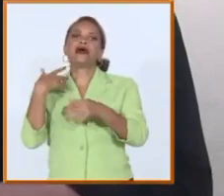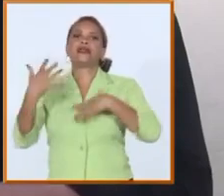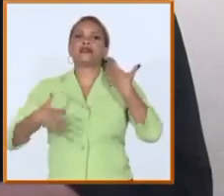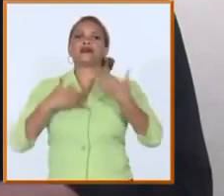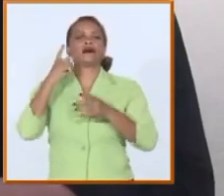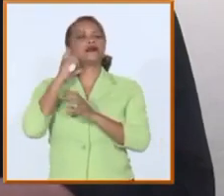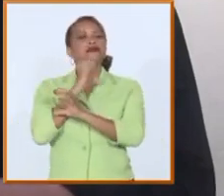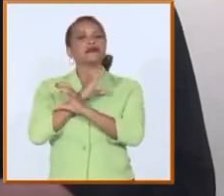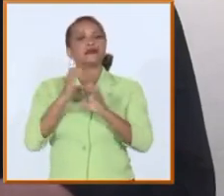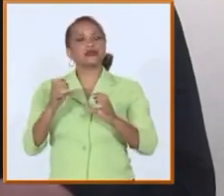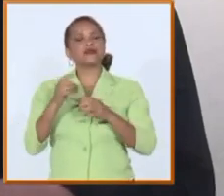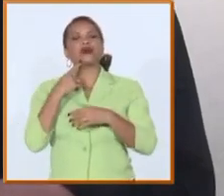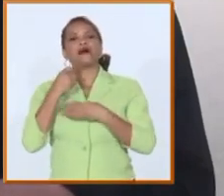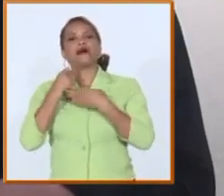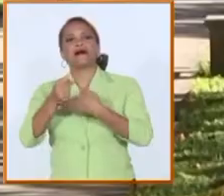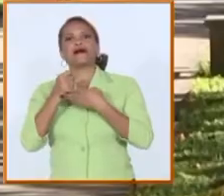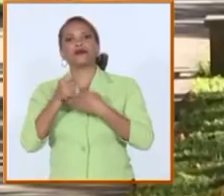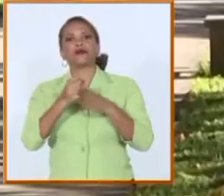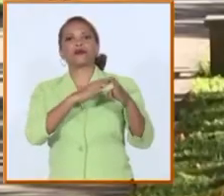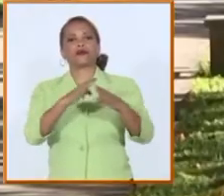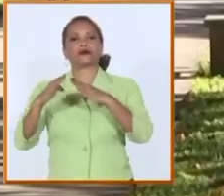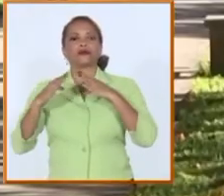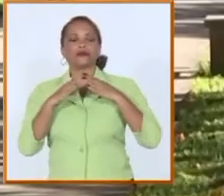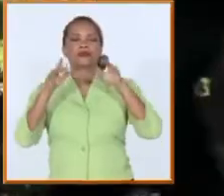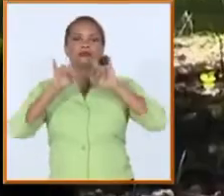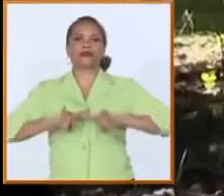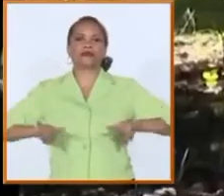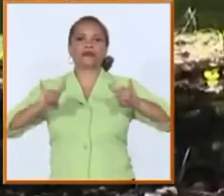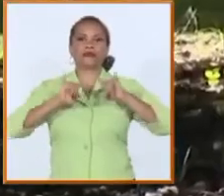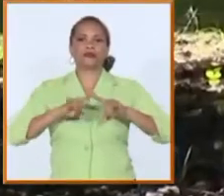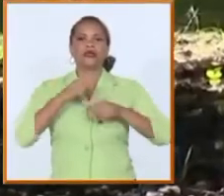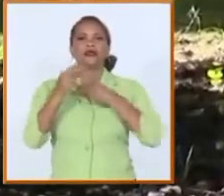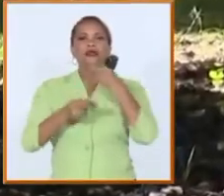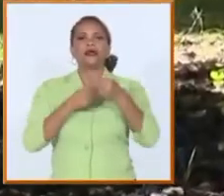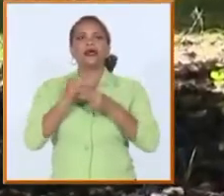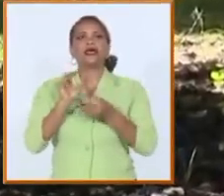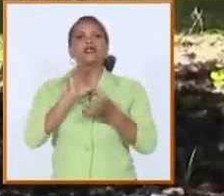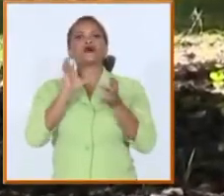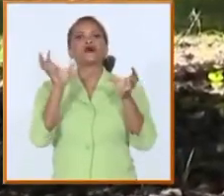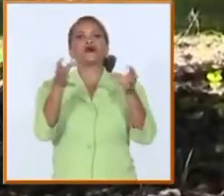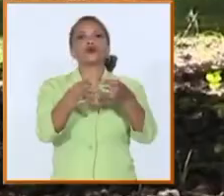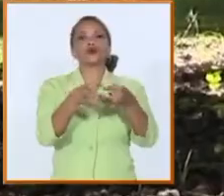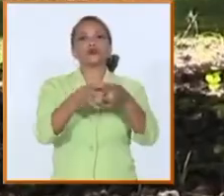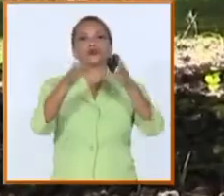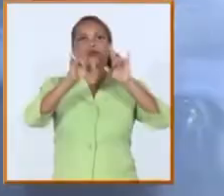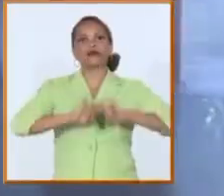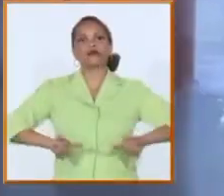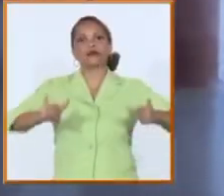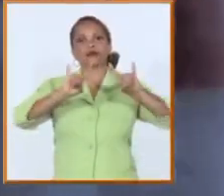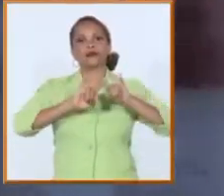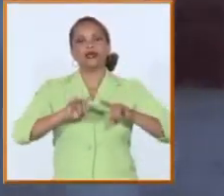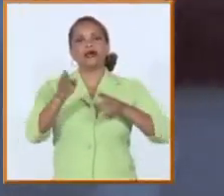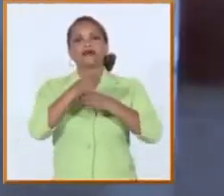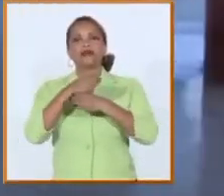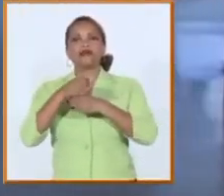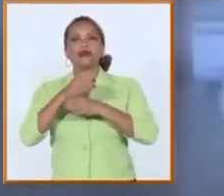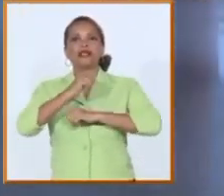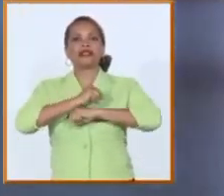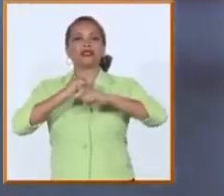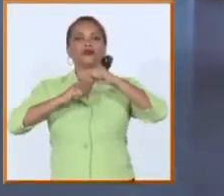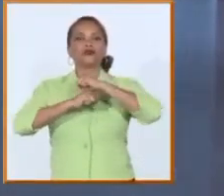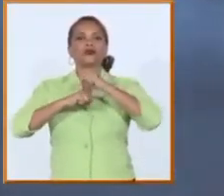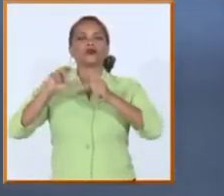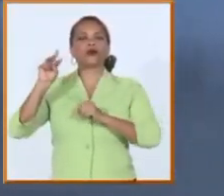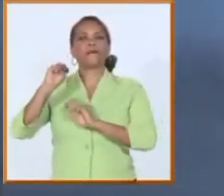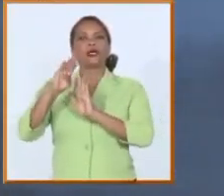servicio a toda la comunidad universitaria pues se ha desarrollado el concentrado metodológico de la universidad donde las diferentes estructuras metodológicas